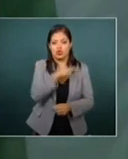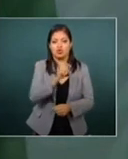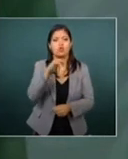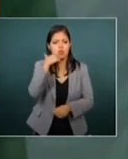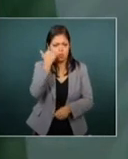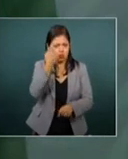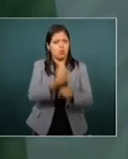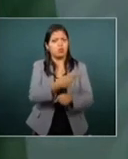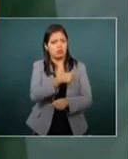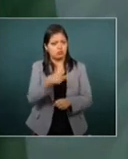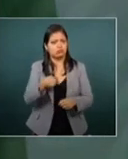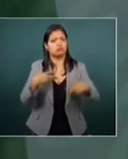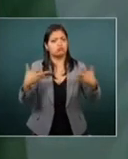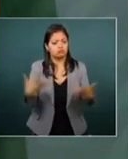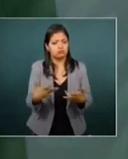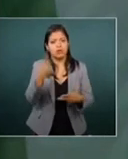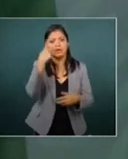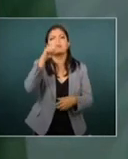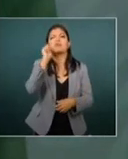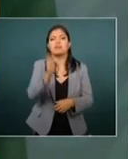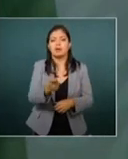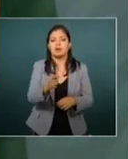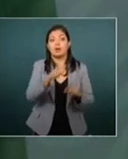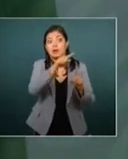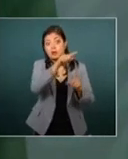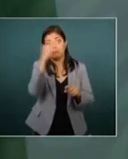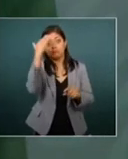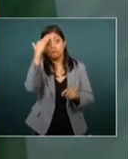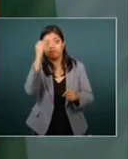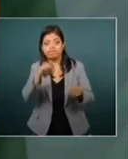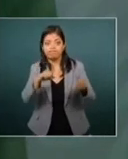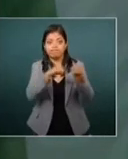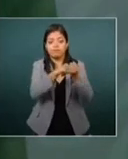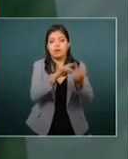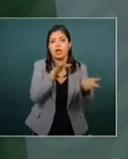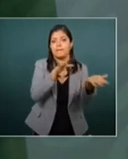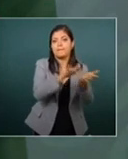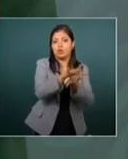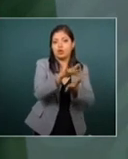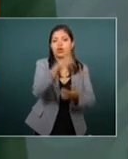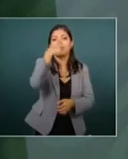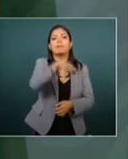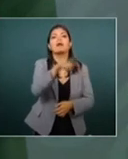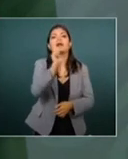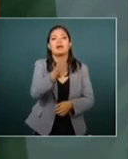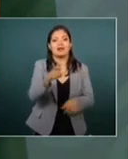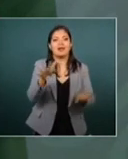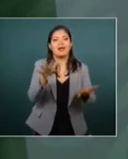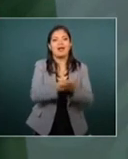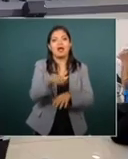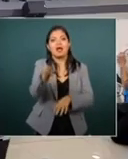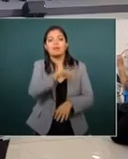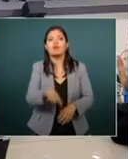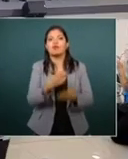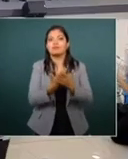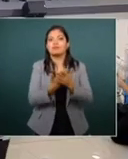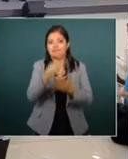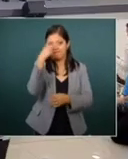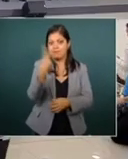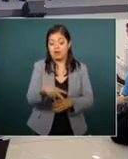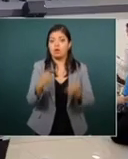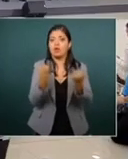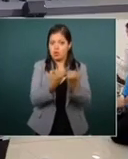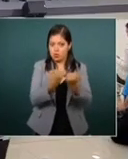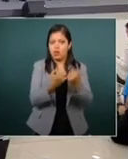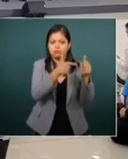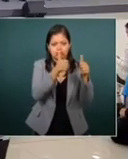nuestra parte para respaldar el proyecto de nación que usted encabeza y que representa la esperanza de millones de mexicanos. Pero también voluntad de su